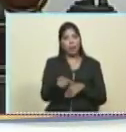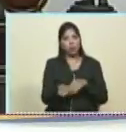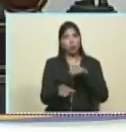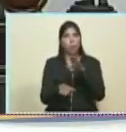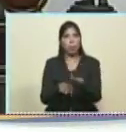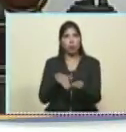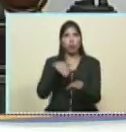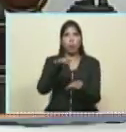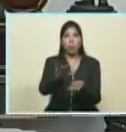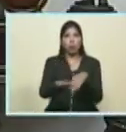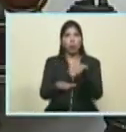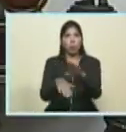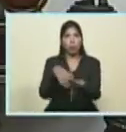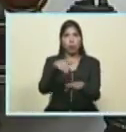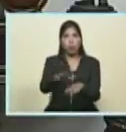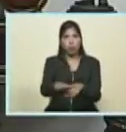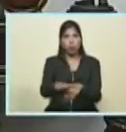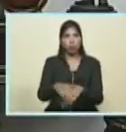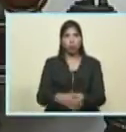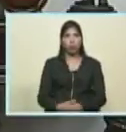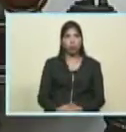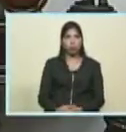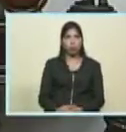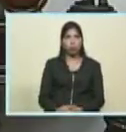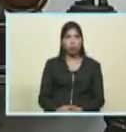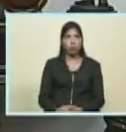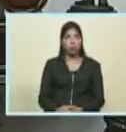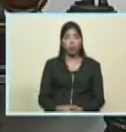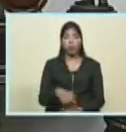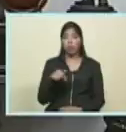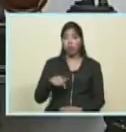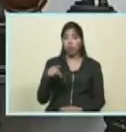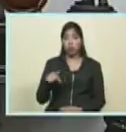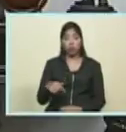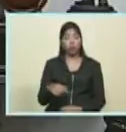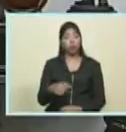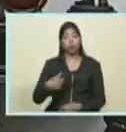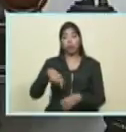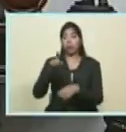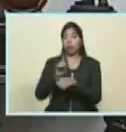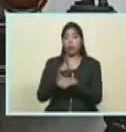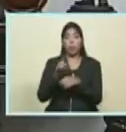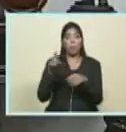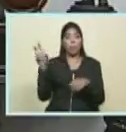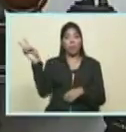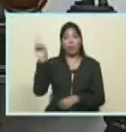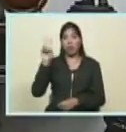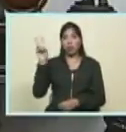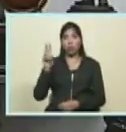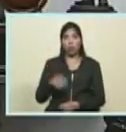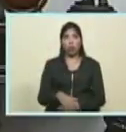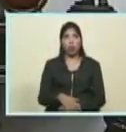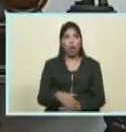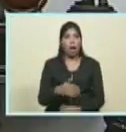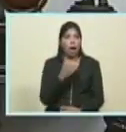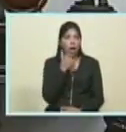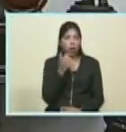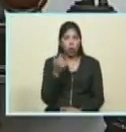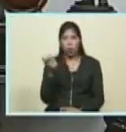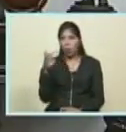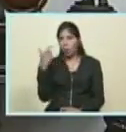la Venezuela potencia que está levantándose de la Venezuela potencia aquí está en el plan de la patria si hay que buscar algo